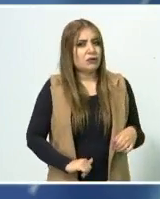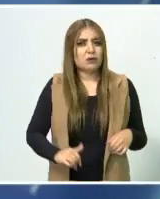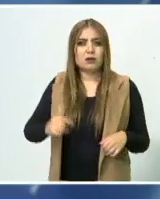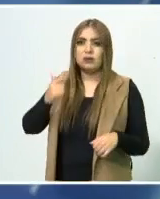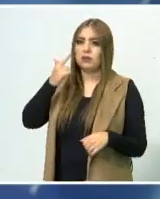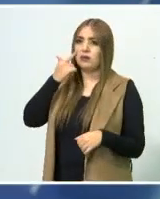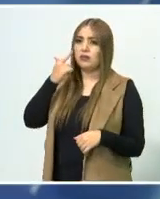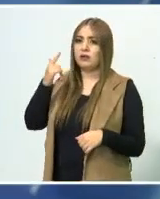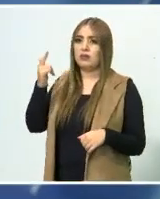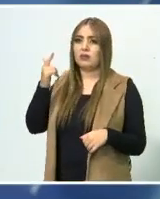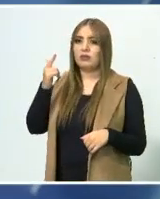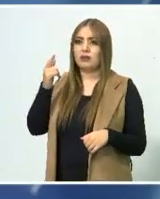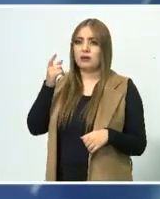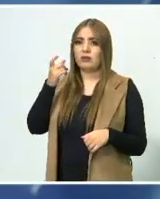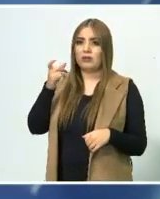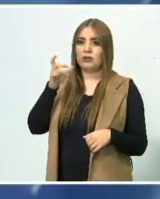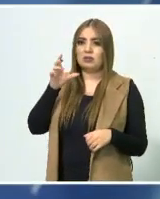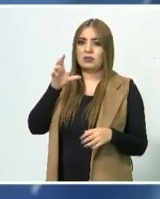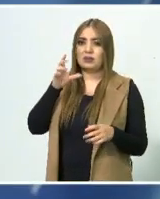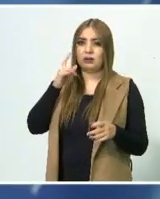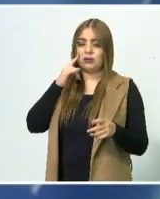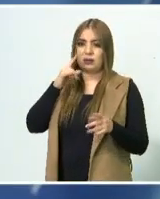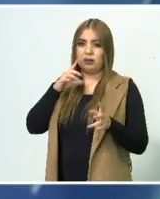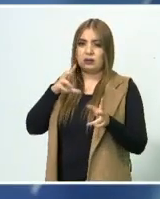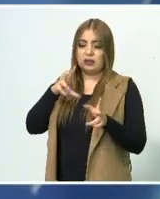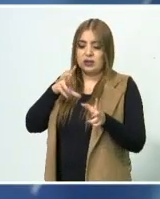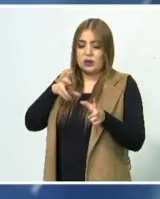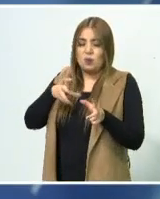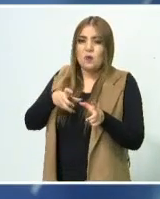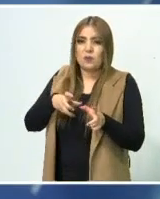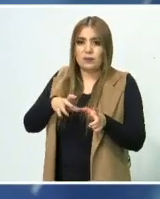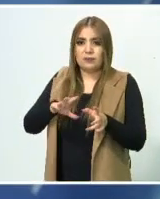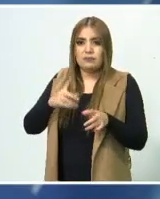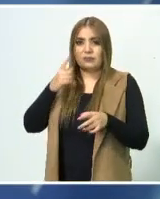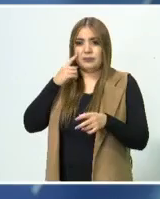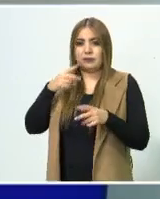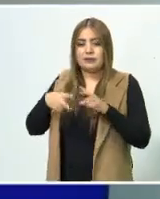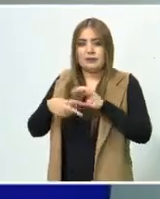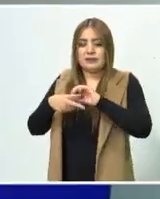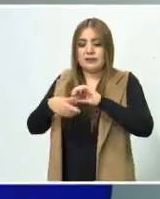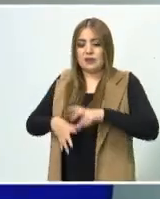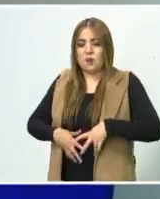quedé justamente agarrado con la llanta también. ¿Del estómago? Del estómago, bueno.